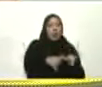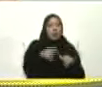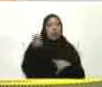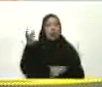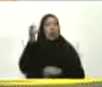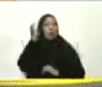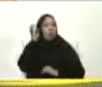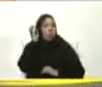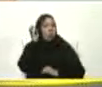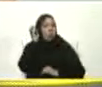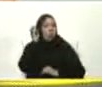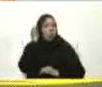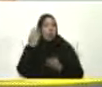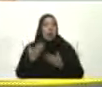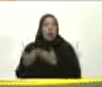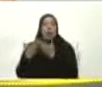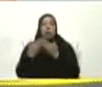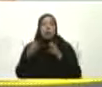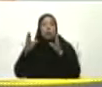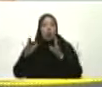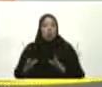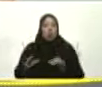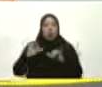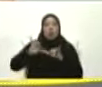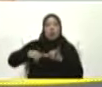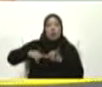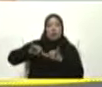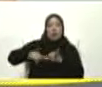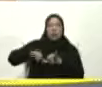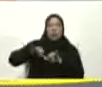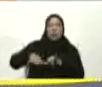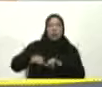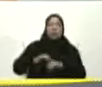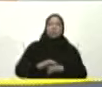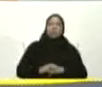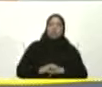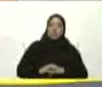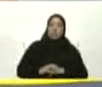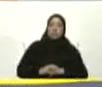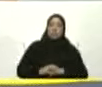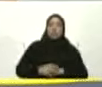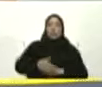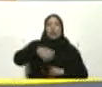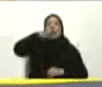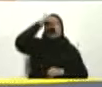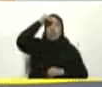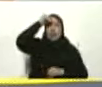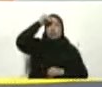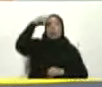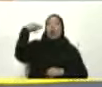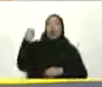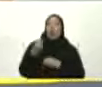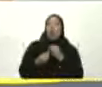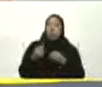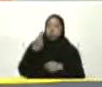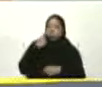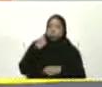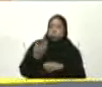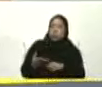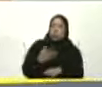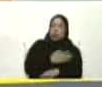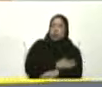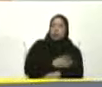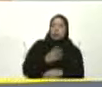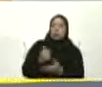Maylari Es estudiante De esta facultad Bueno Ellos saben Cómo estaba Este edificio Y hoy